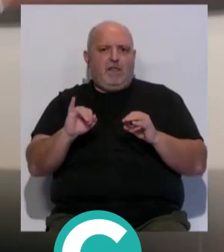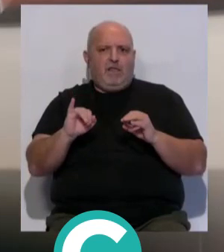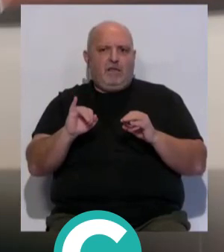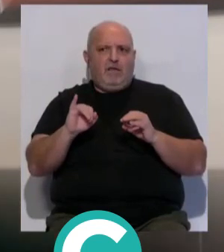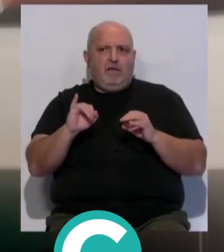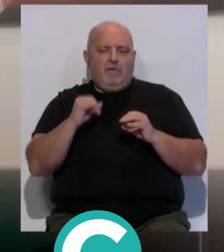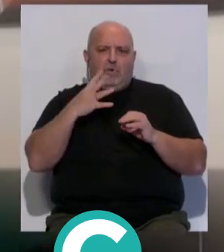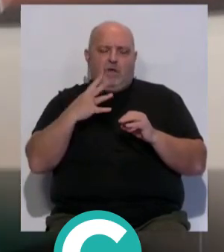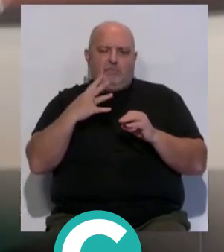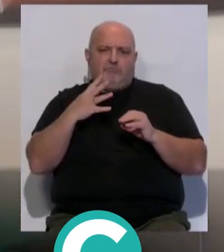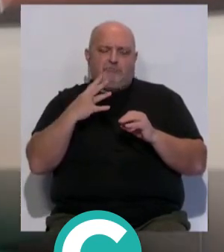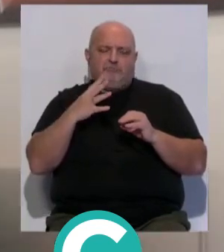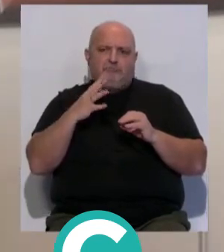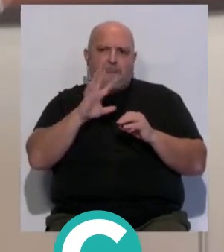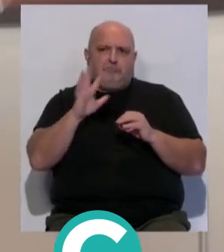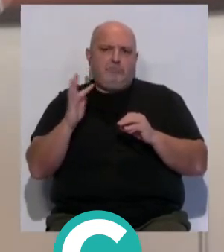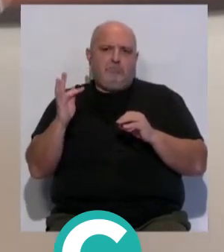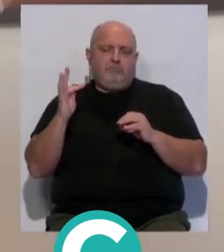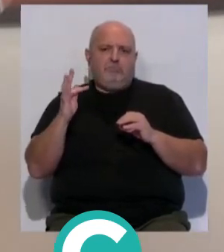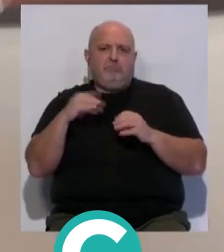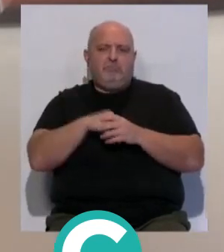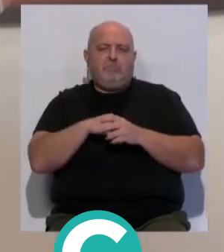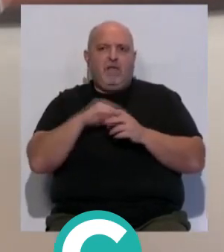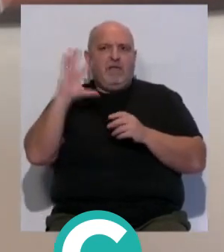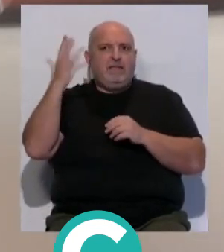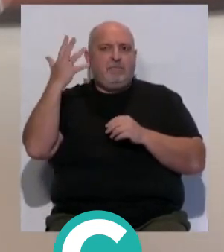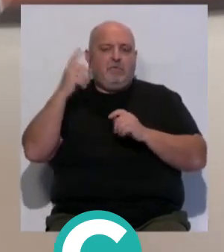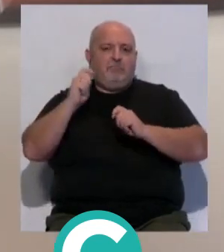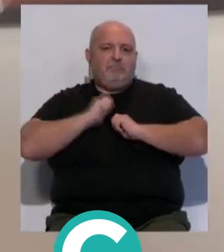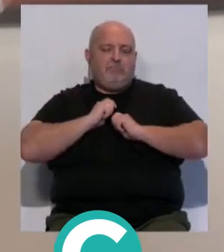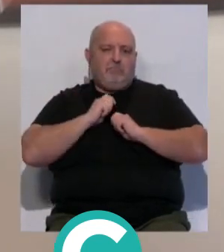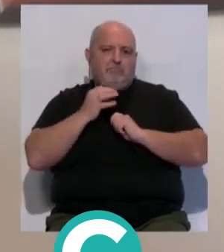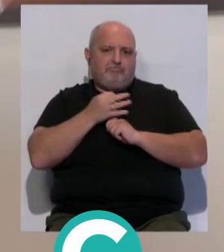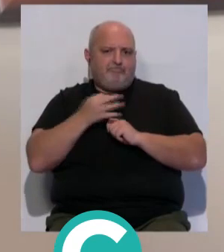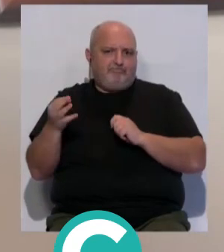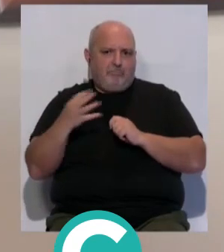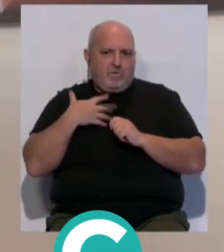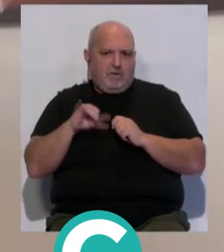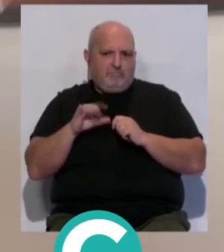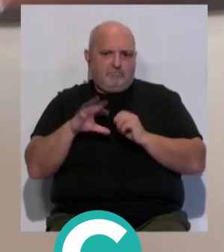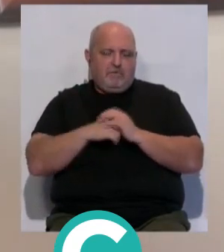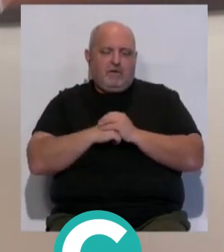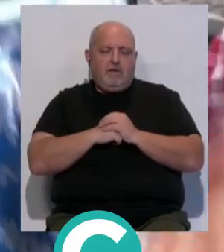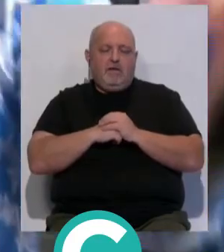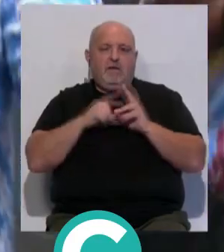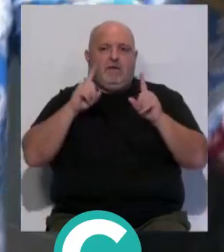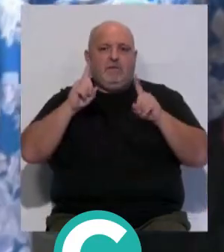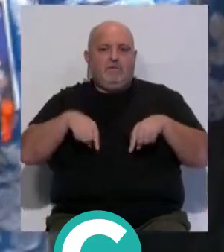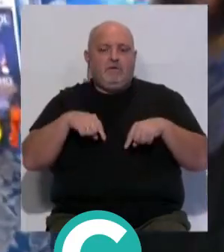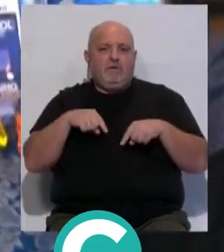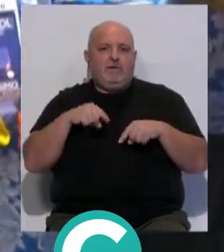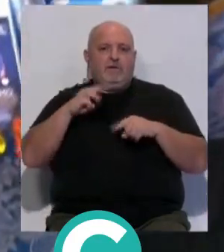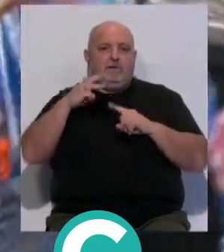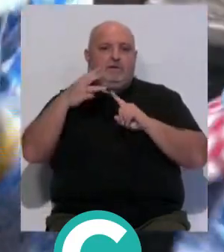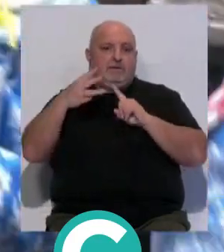muy buenas hechuras. Parece ser que la climatología va a ser apropiada y teniendo en cuenta que es el